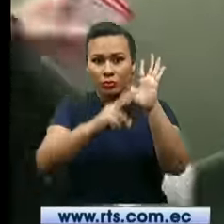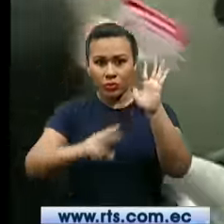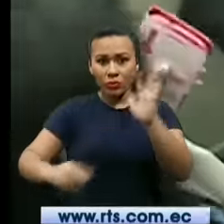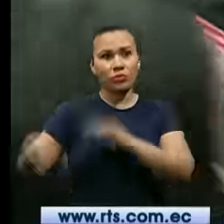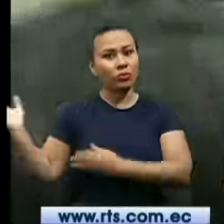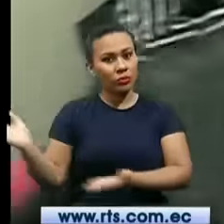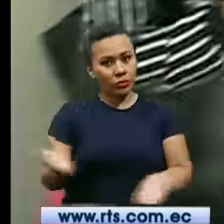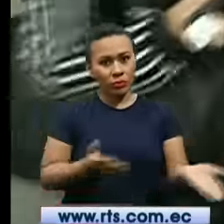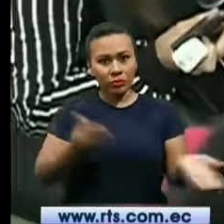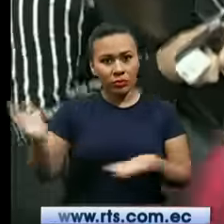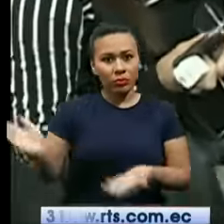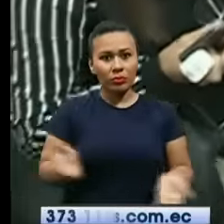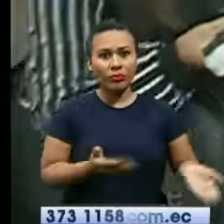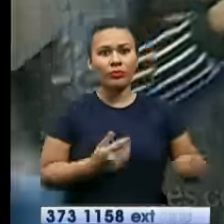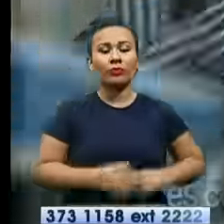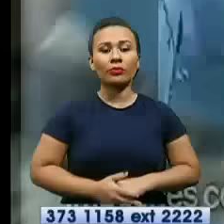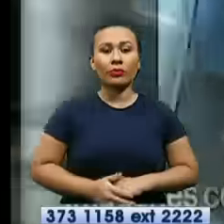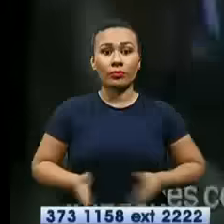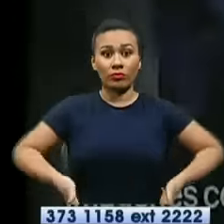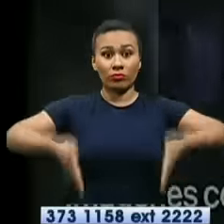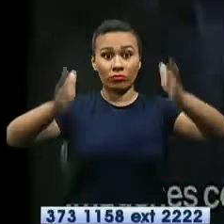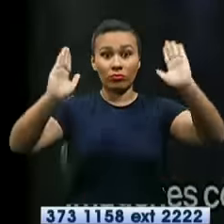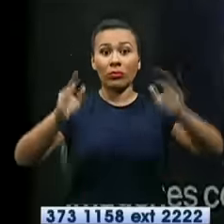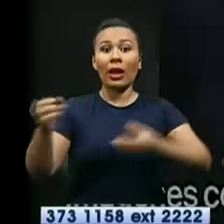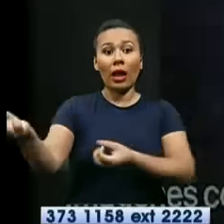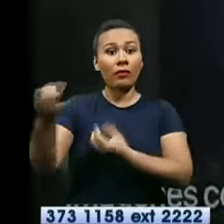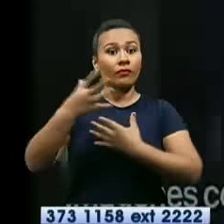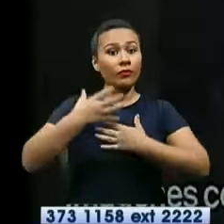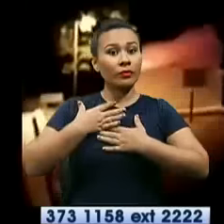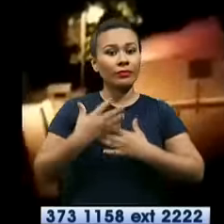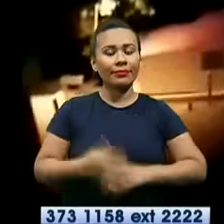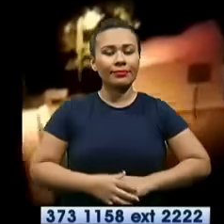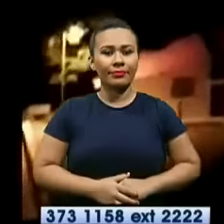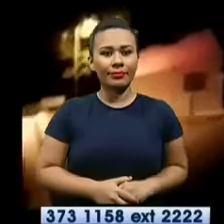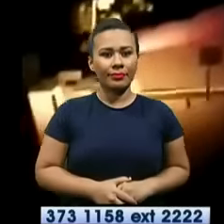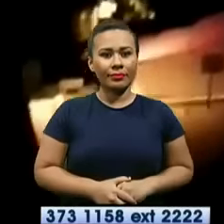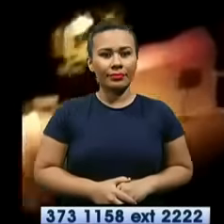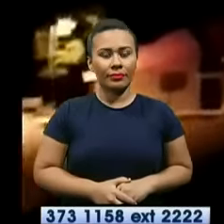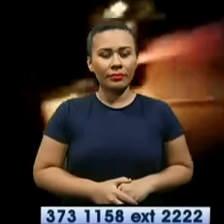informó Adriana Rojas.